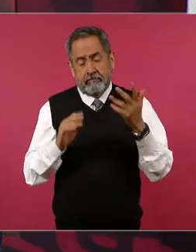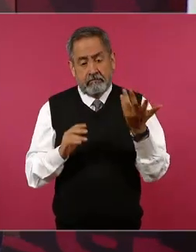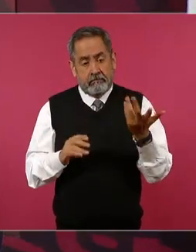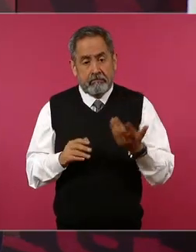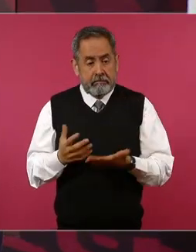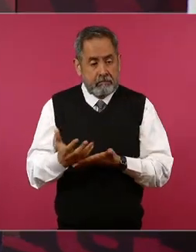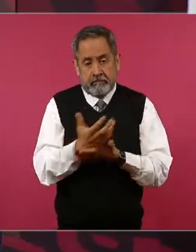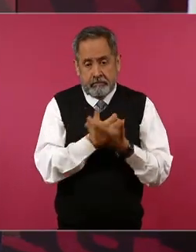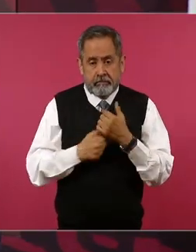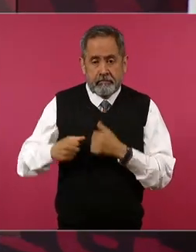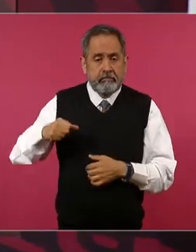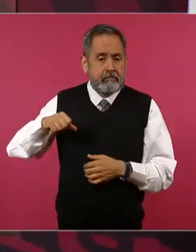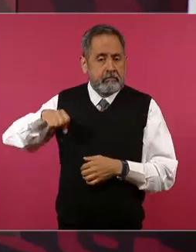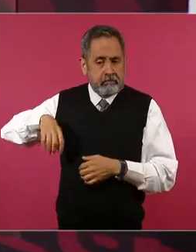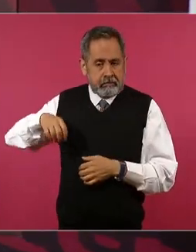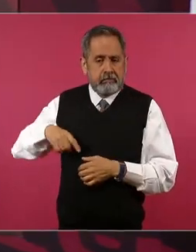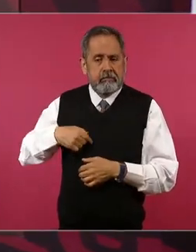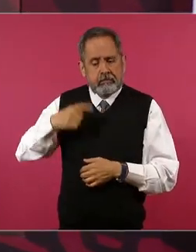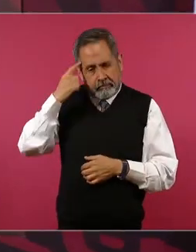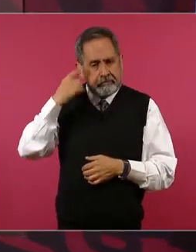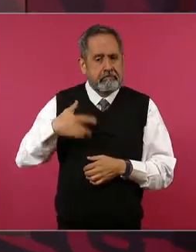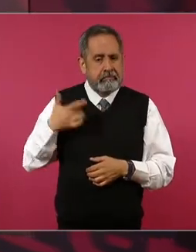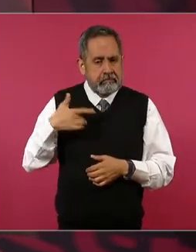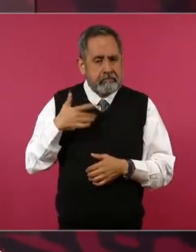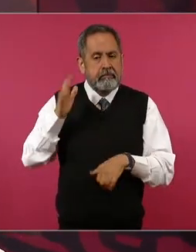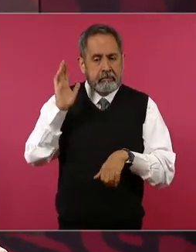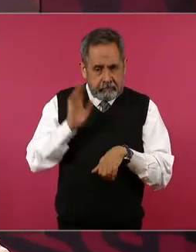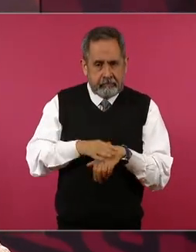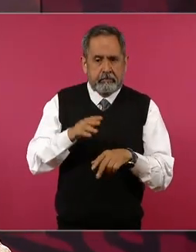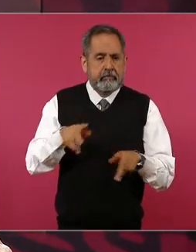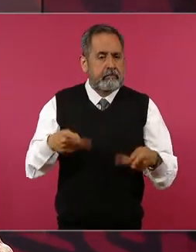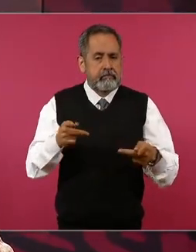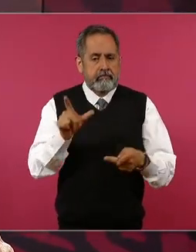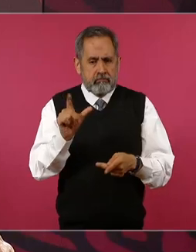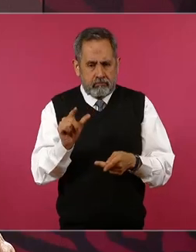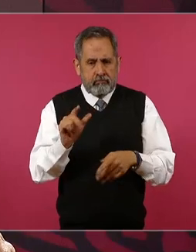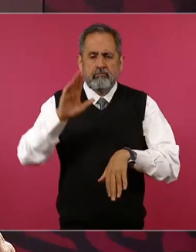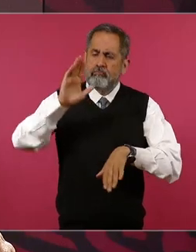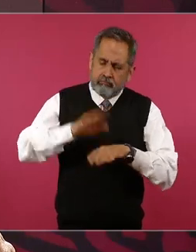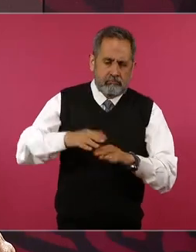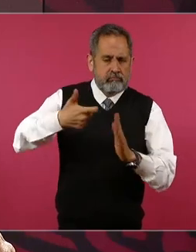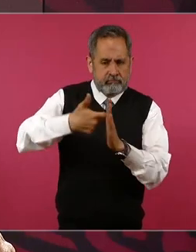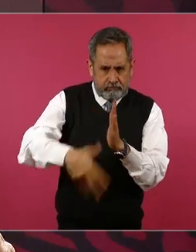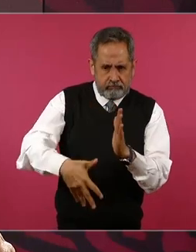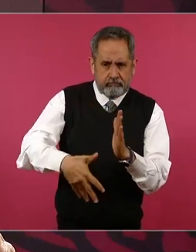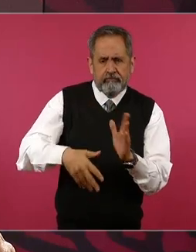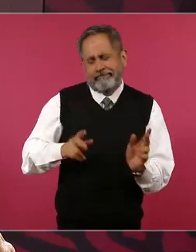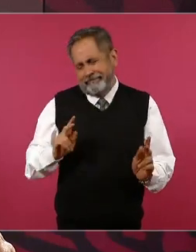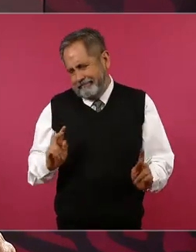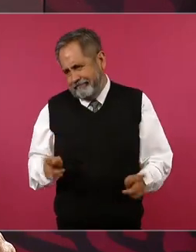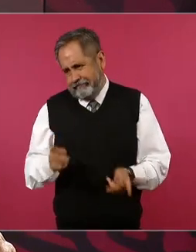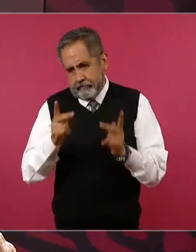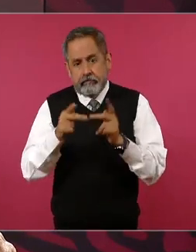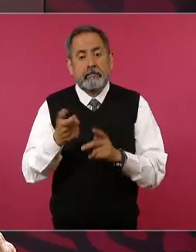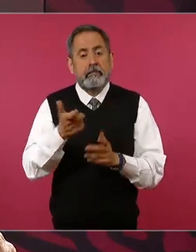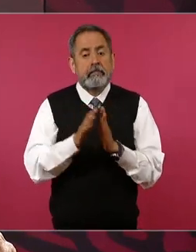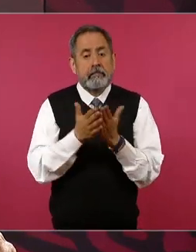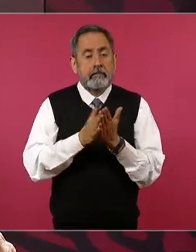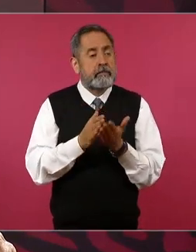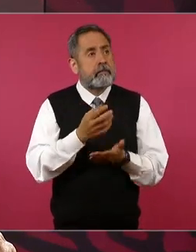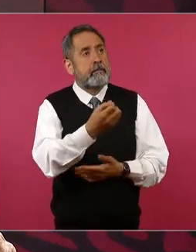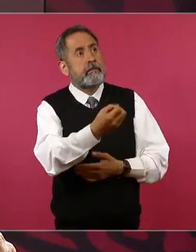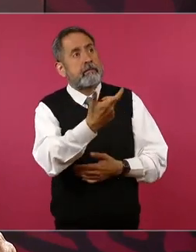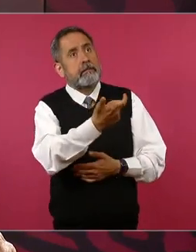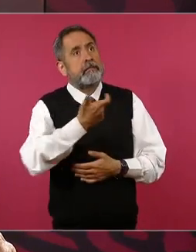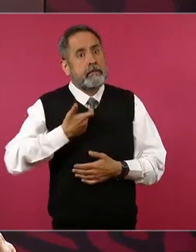pero van a sacar más y en una edición más barata por ese libro me dieron